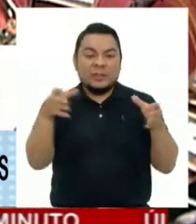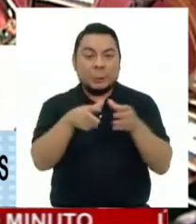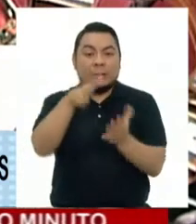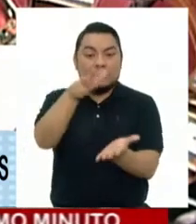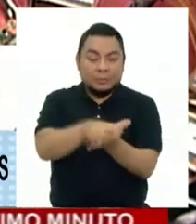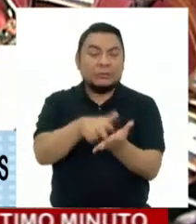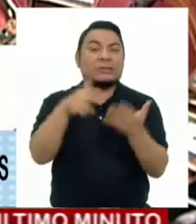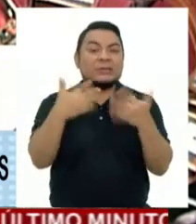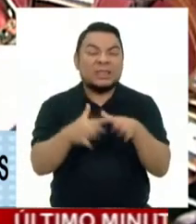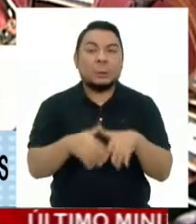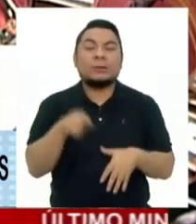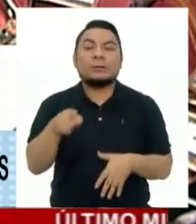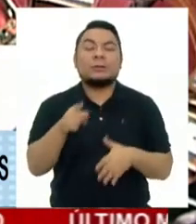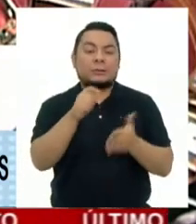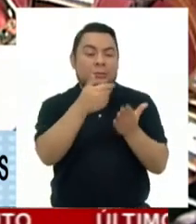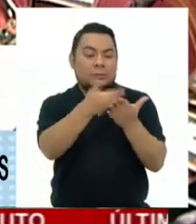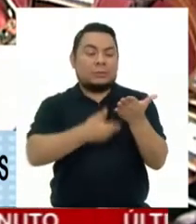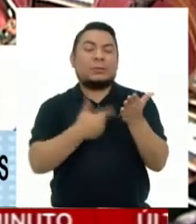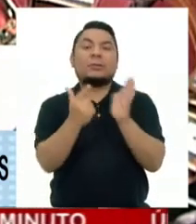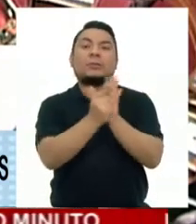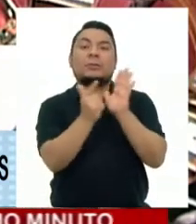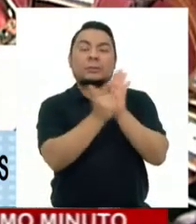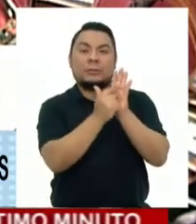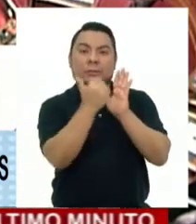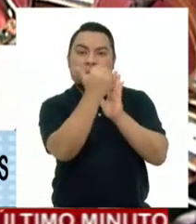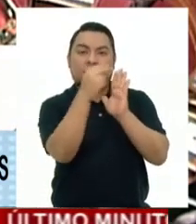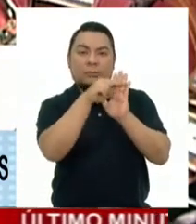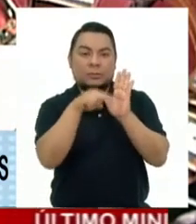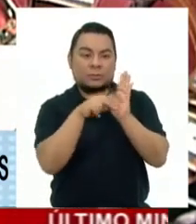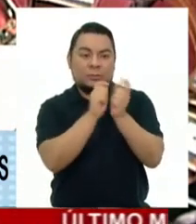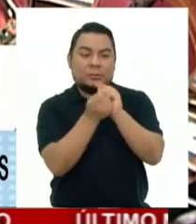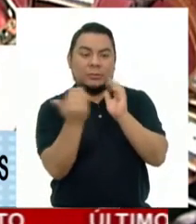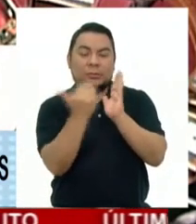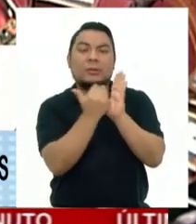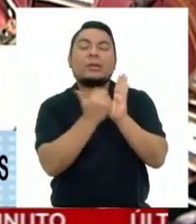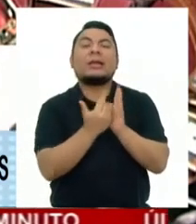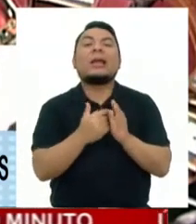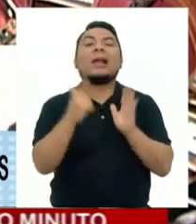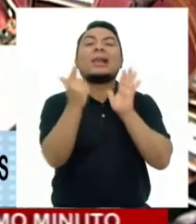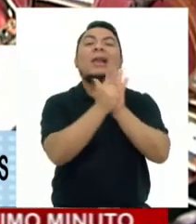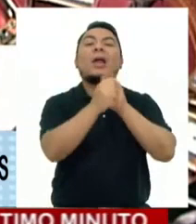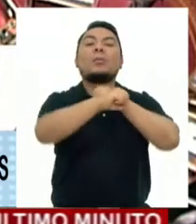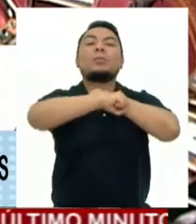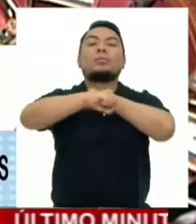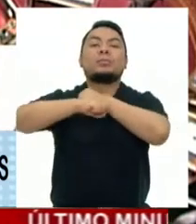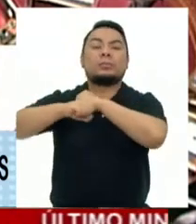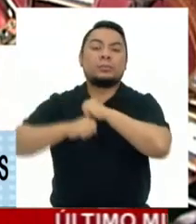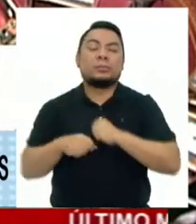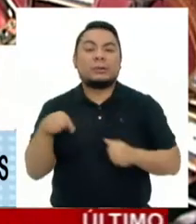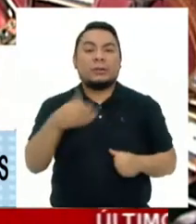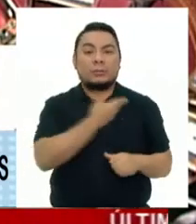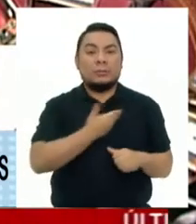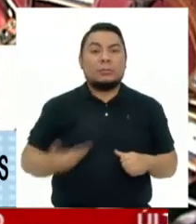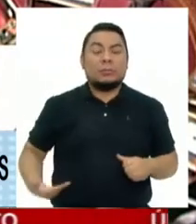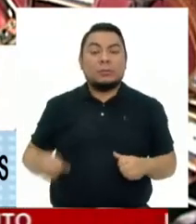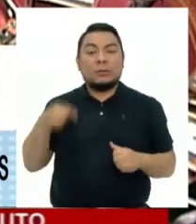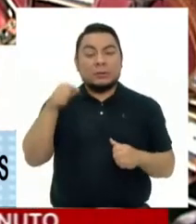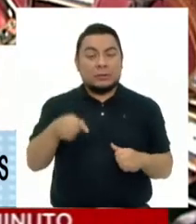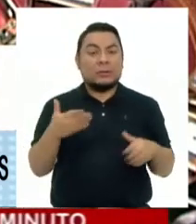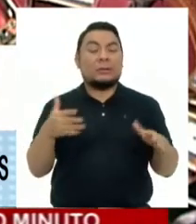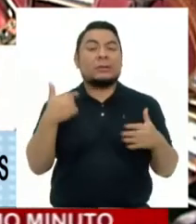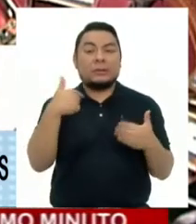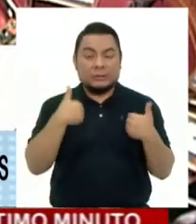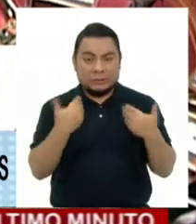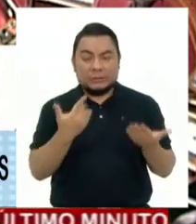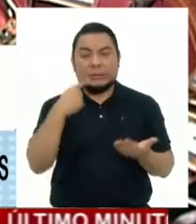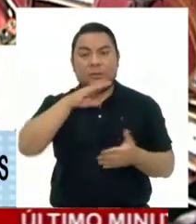aprobado entonces el texto sustitutorio referido a la ley de publicidad estatal. Este dictamen ha tenido